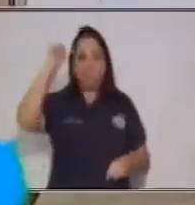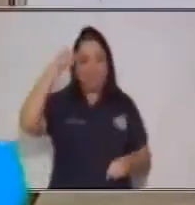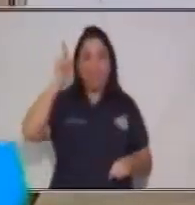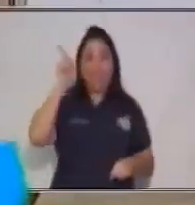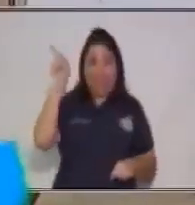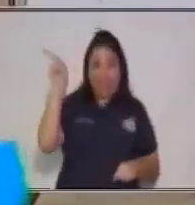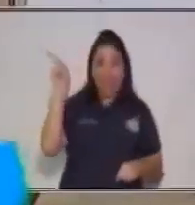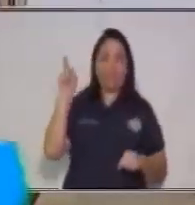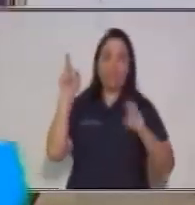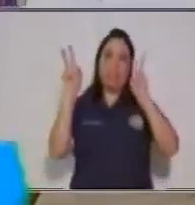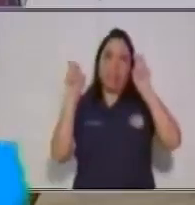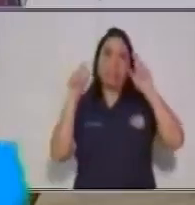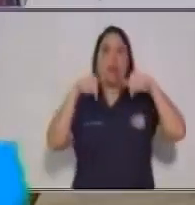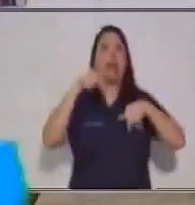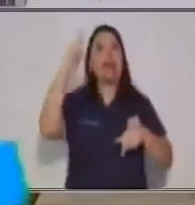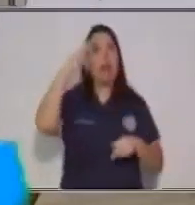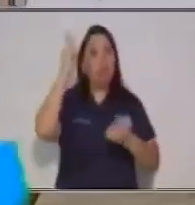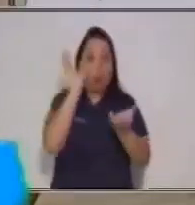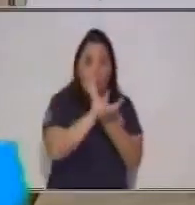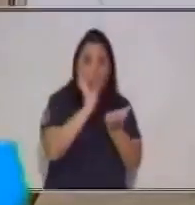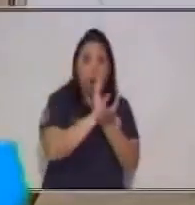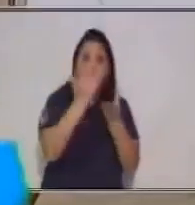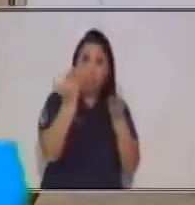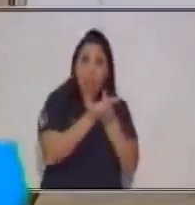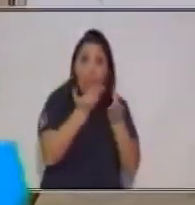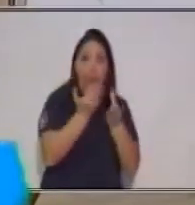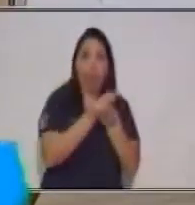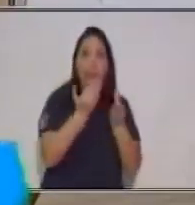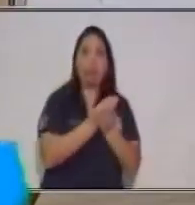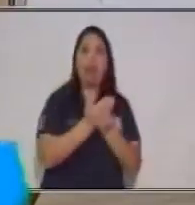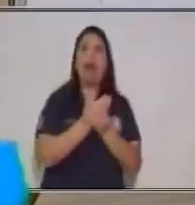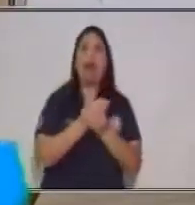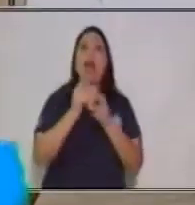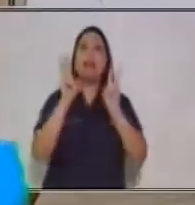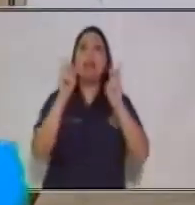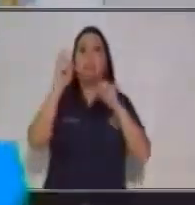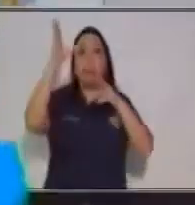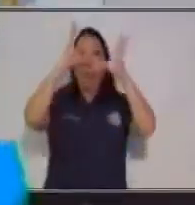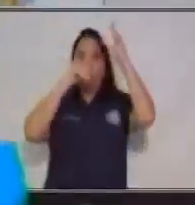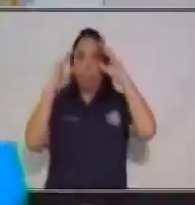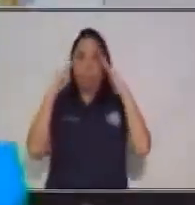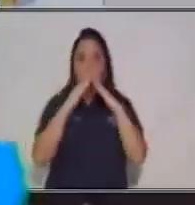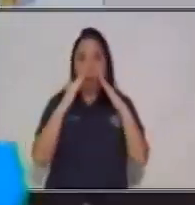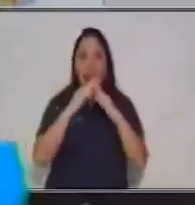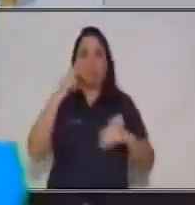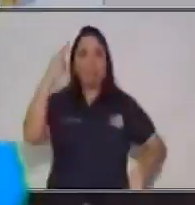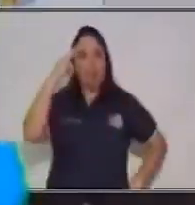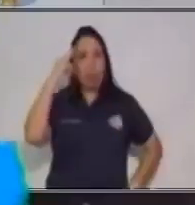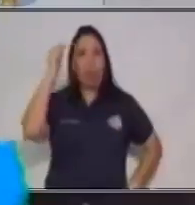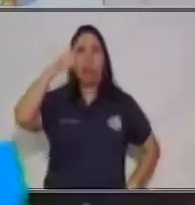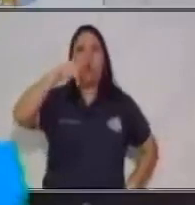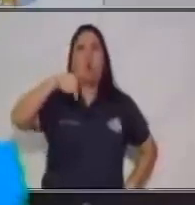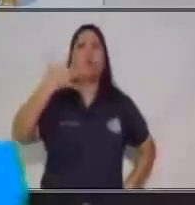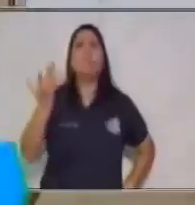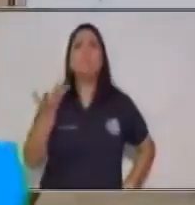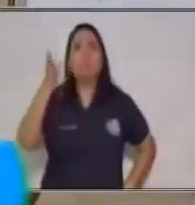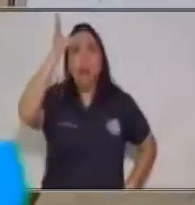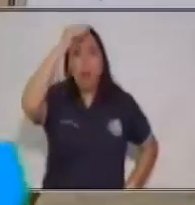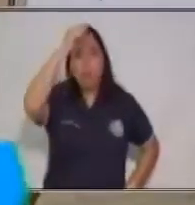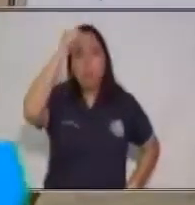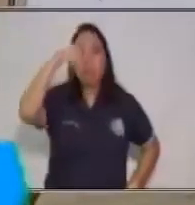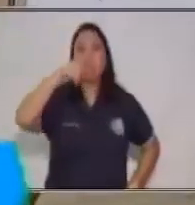guardar tus trabajos y ejercicios en tu portafolio Aprendo en Casa. ¿Qué aprendiste en el programa? La redacción, sus